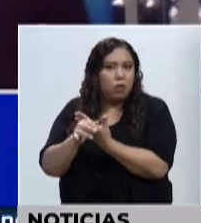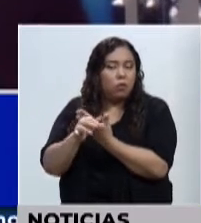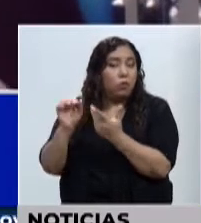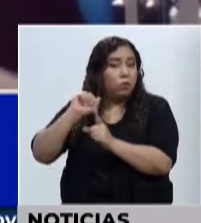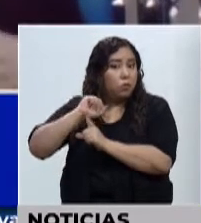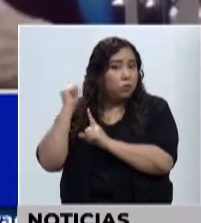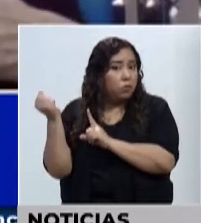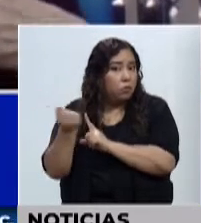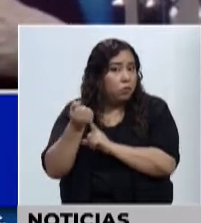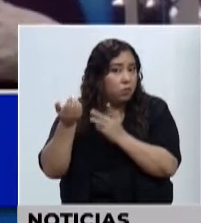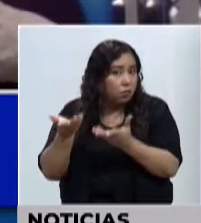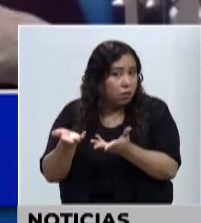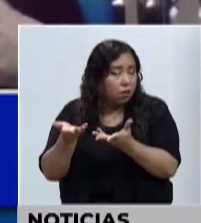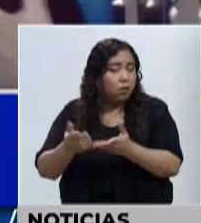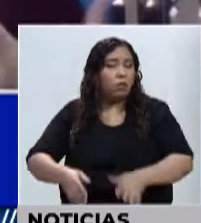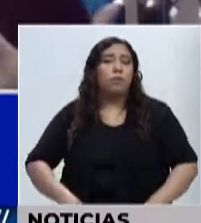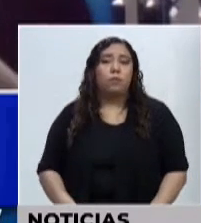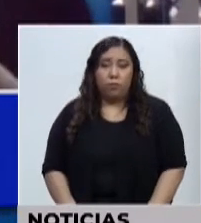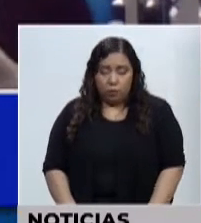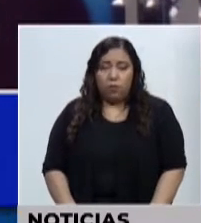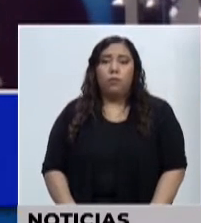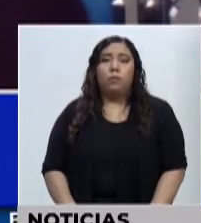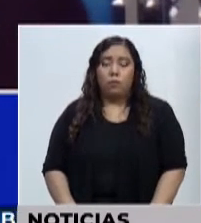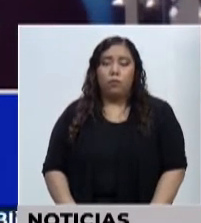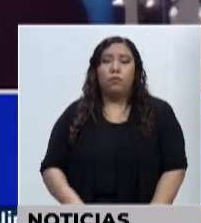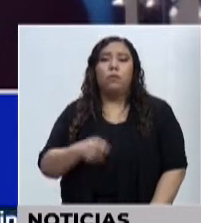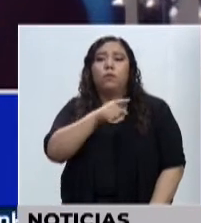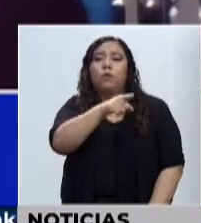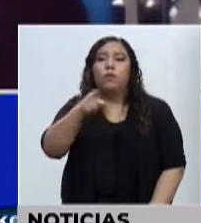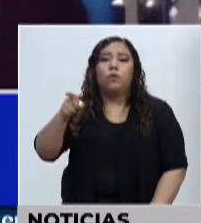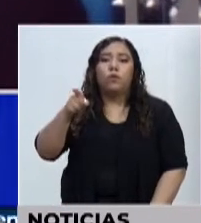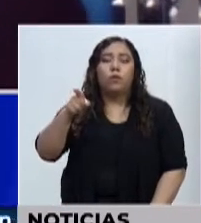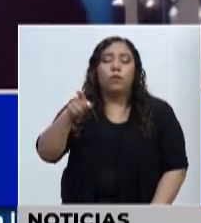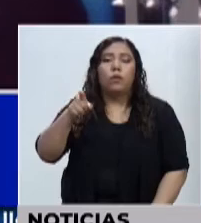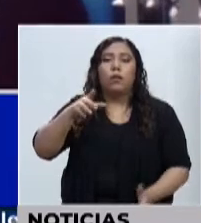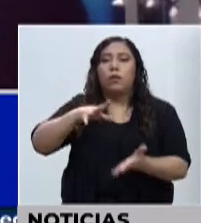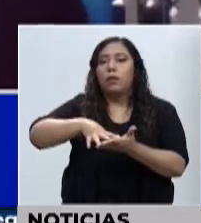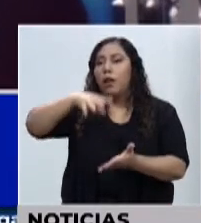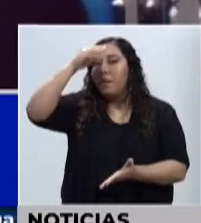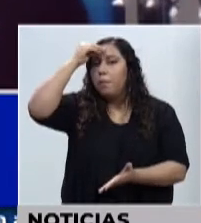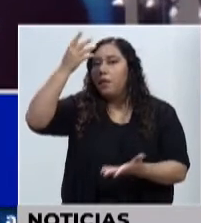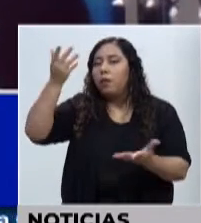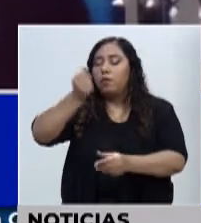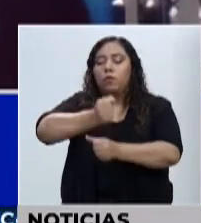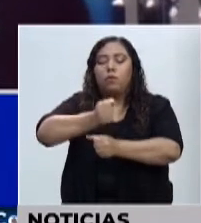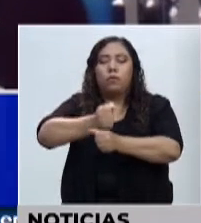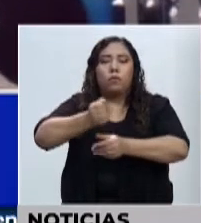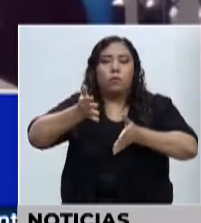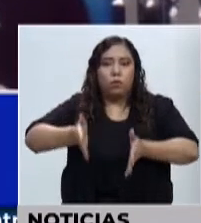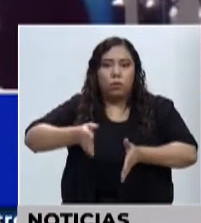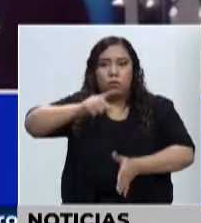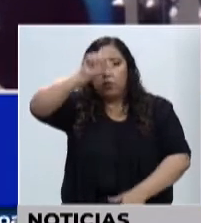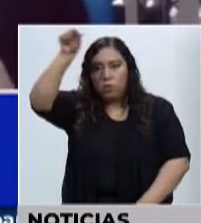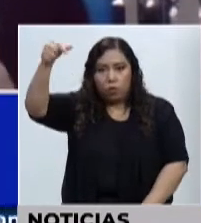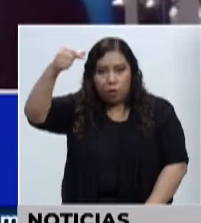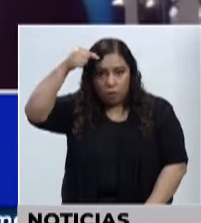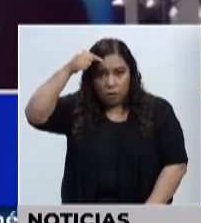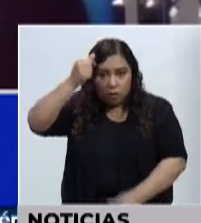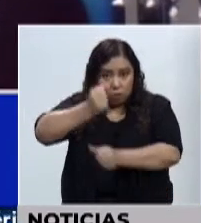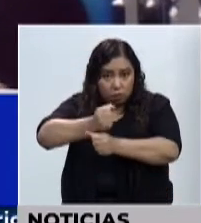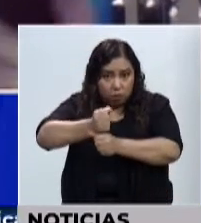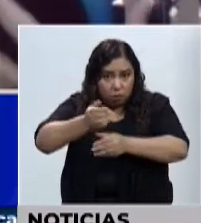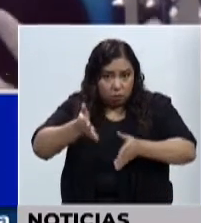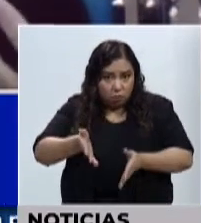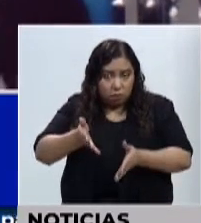administración pública para que todos sepamos que es un servidor público. A veces tenemos funcionarios y no sabemos cuál es